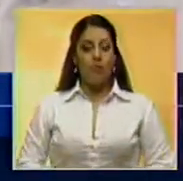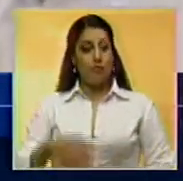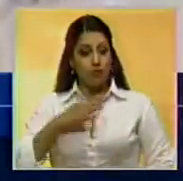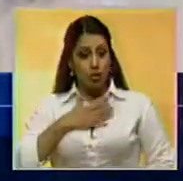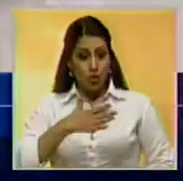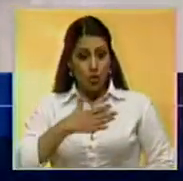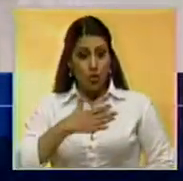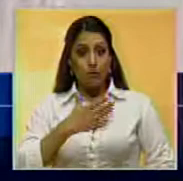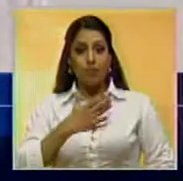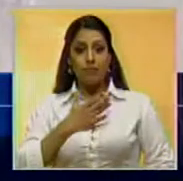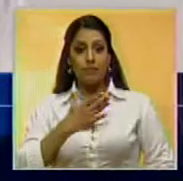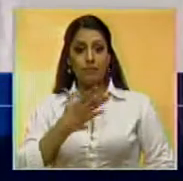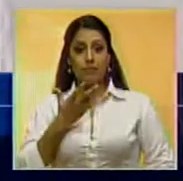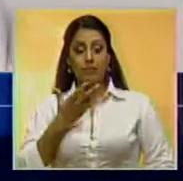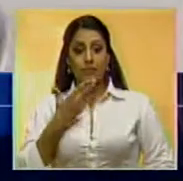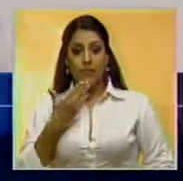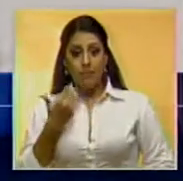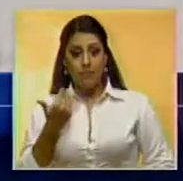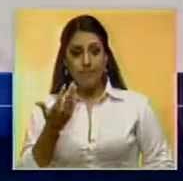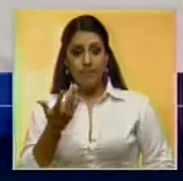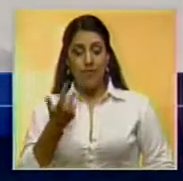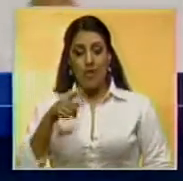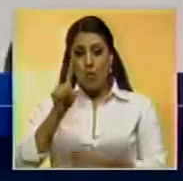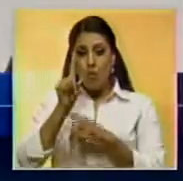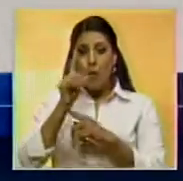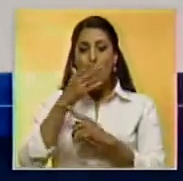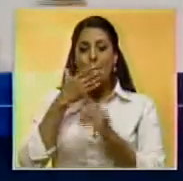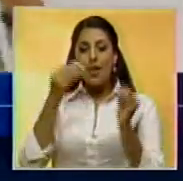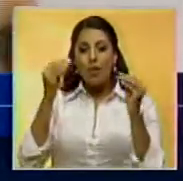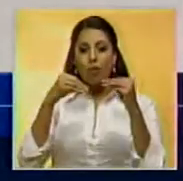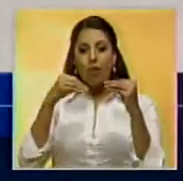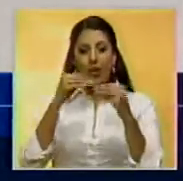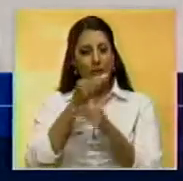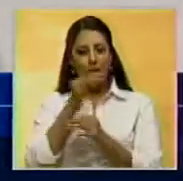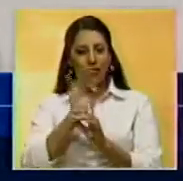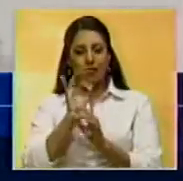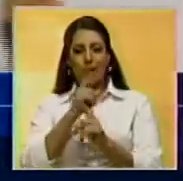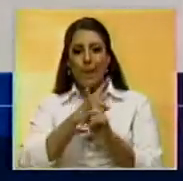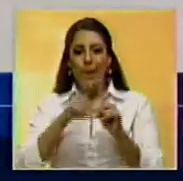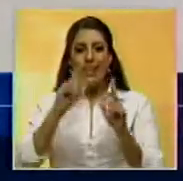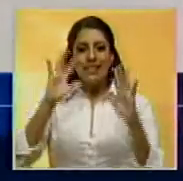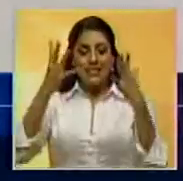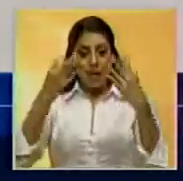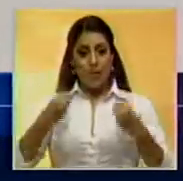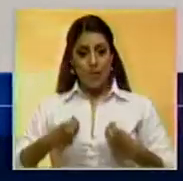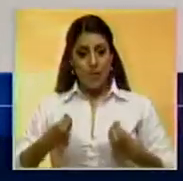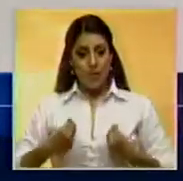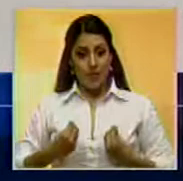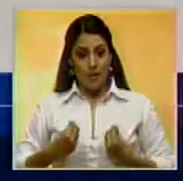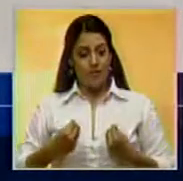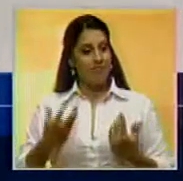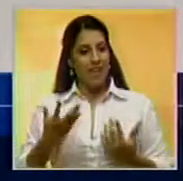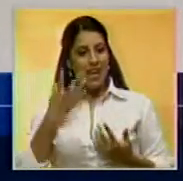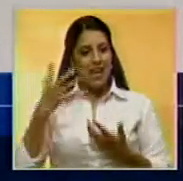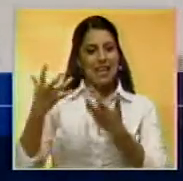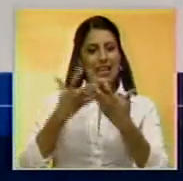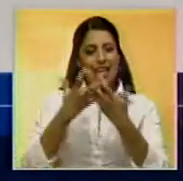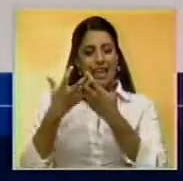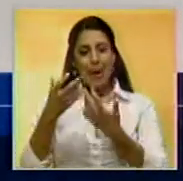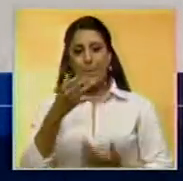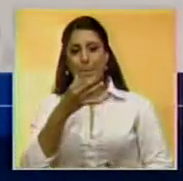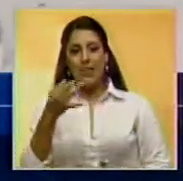Yo prefiero un acuerdo imperfecto que salve vidas a una guerra